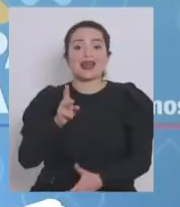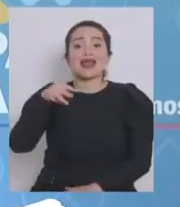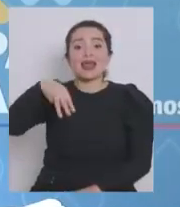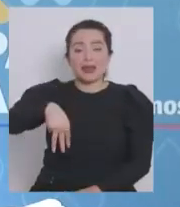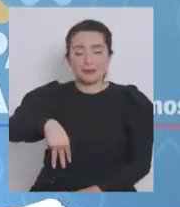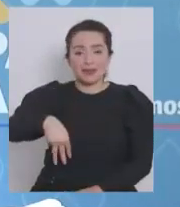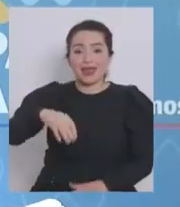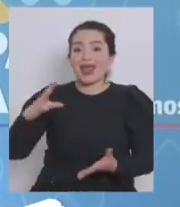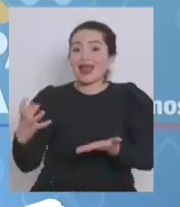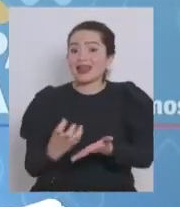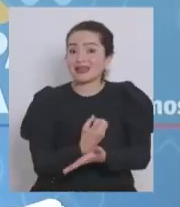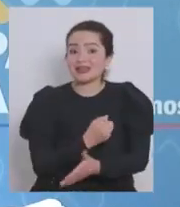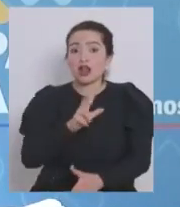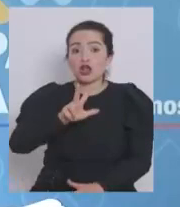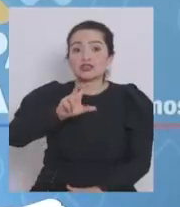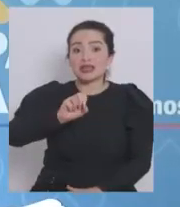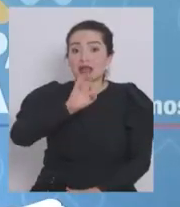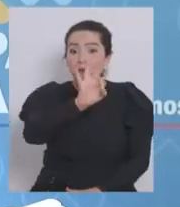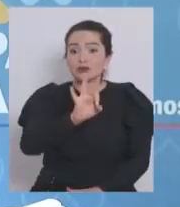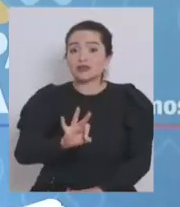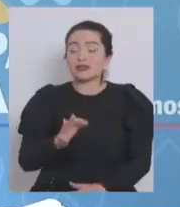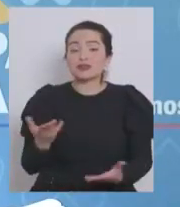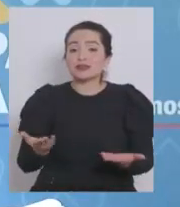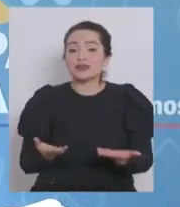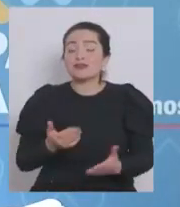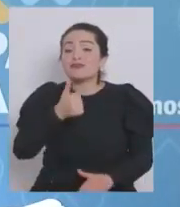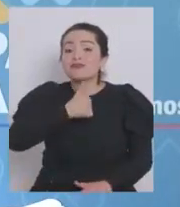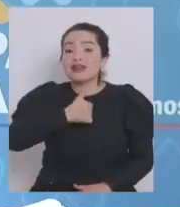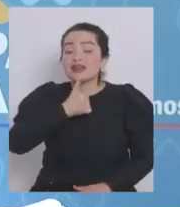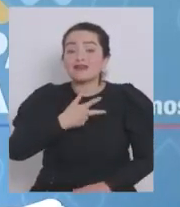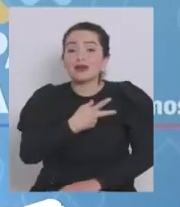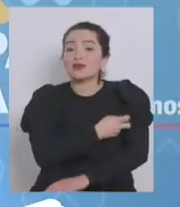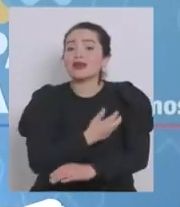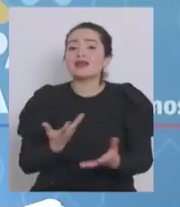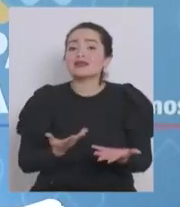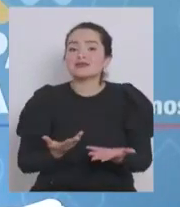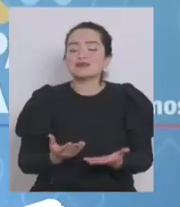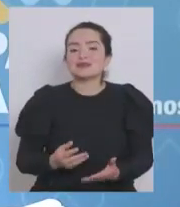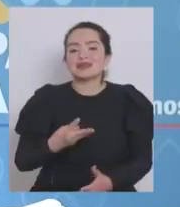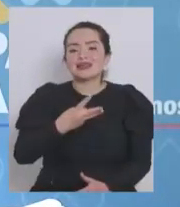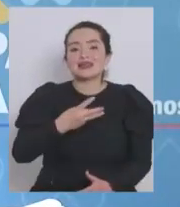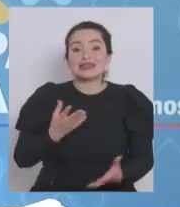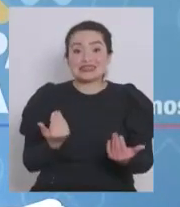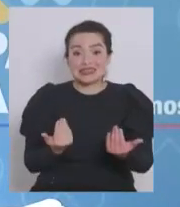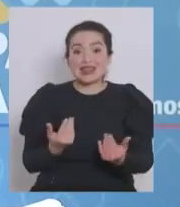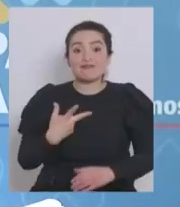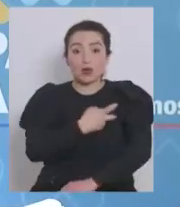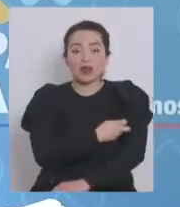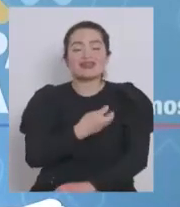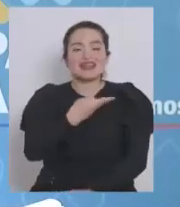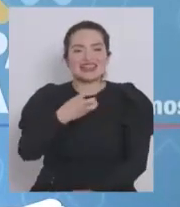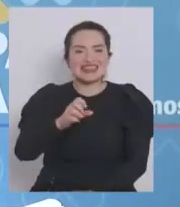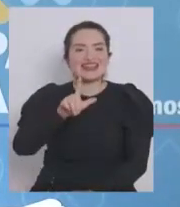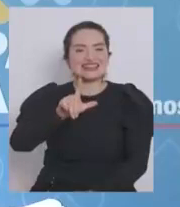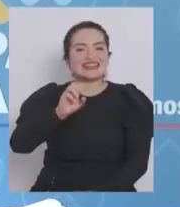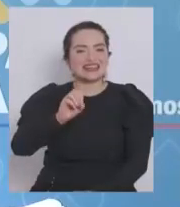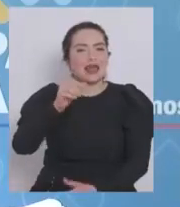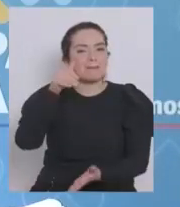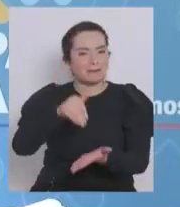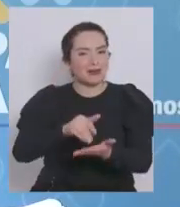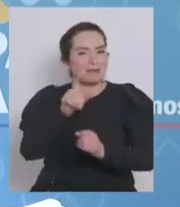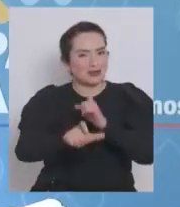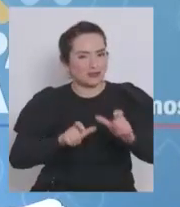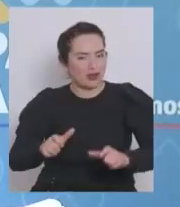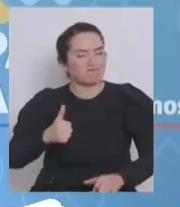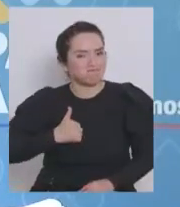para alcanzar el 80% se requieren vacunar aproximadamente a 370.000 personas. O sea, no es una cantidad